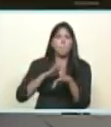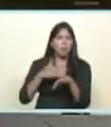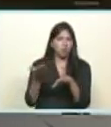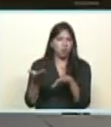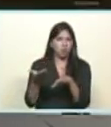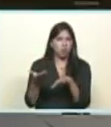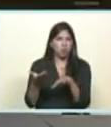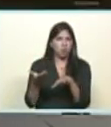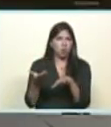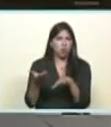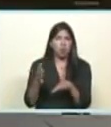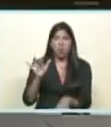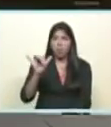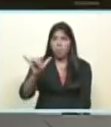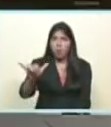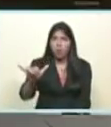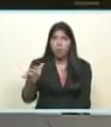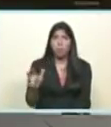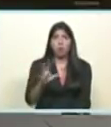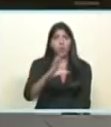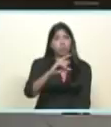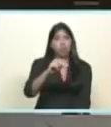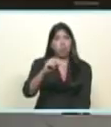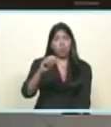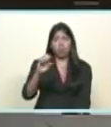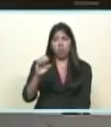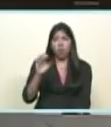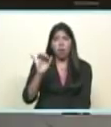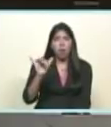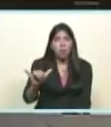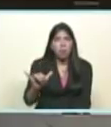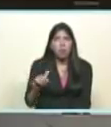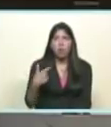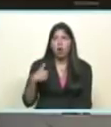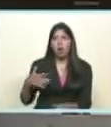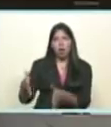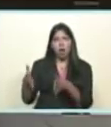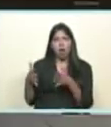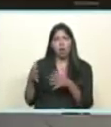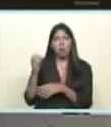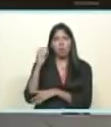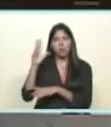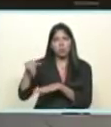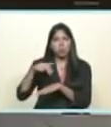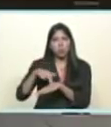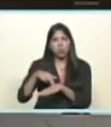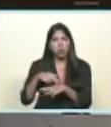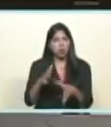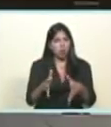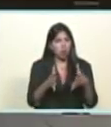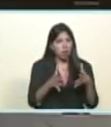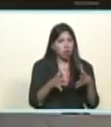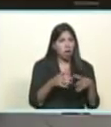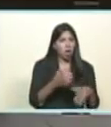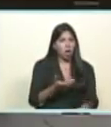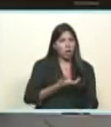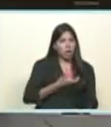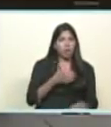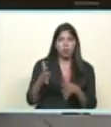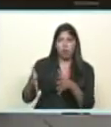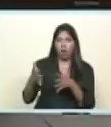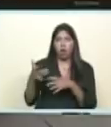es el mismo CNE con que ellos ganaron la asamblea nacional es el mismo CNE con que han ganado gobernadores alcaldes